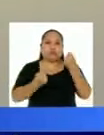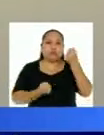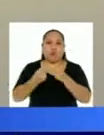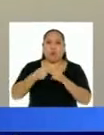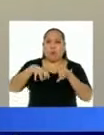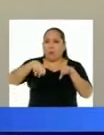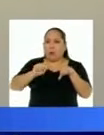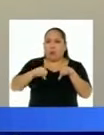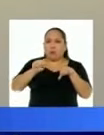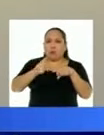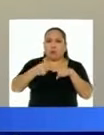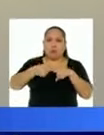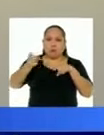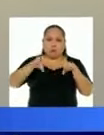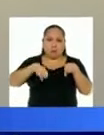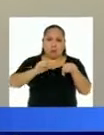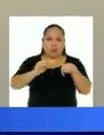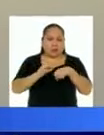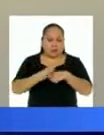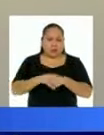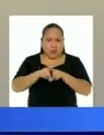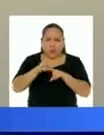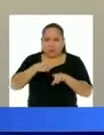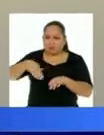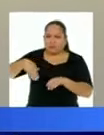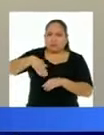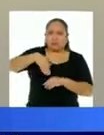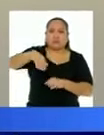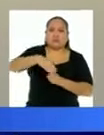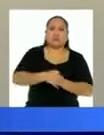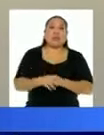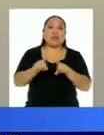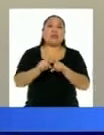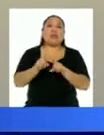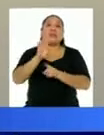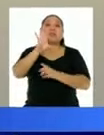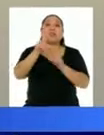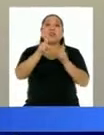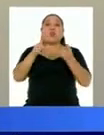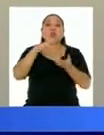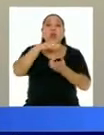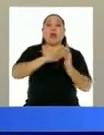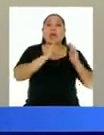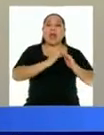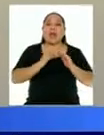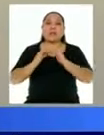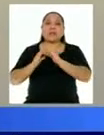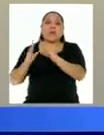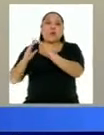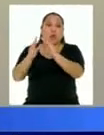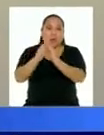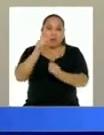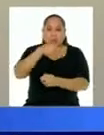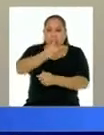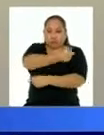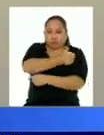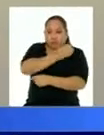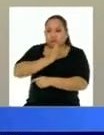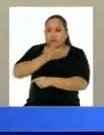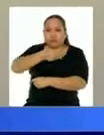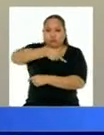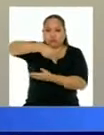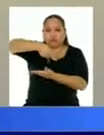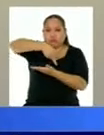o mototaxi, y también cinco puntos que trabajan bajo la modalidad de casa por casa. Como hemos podido